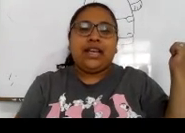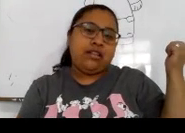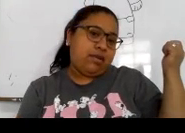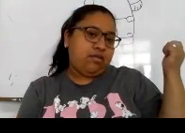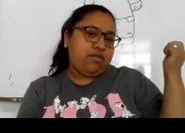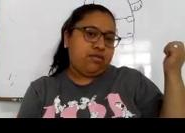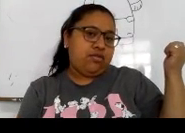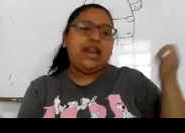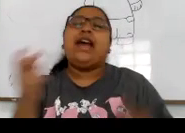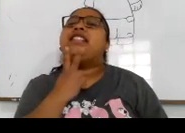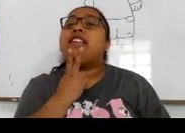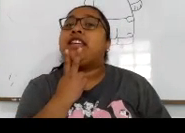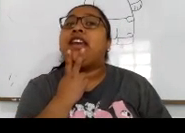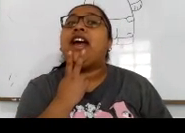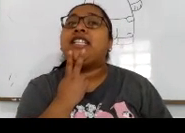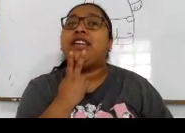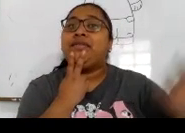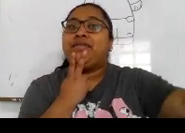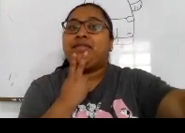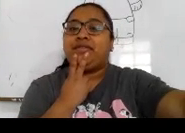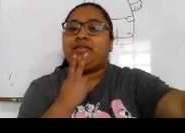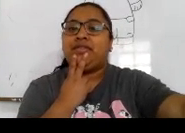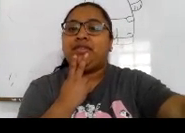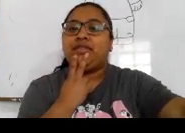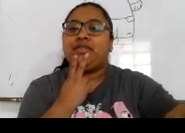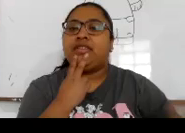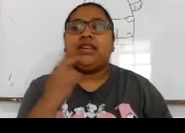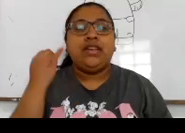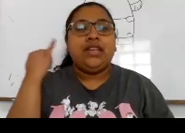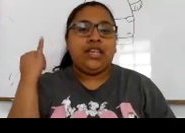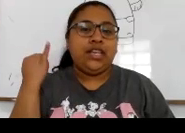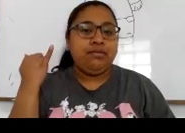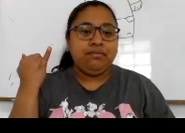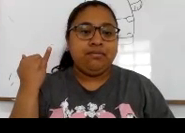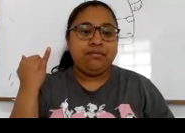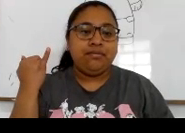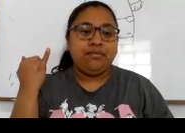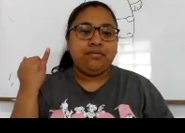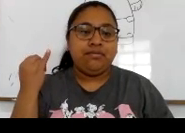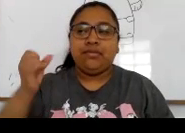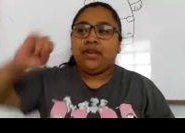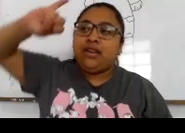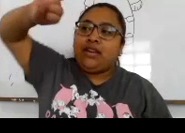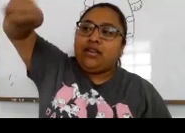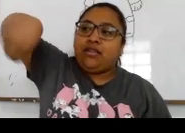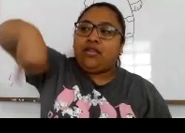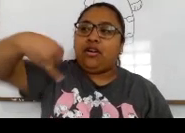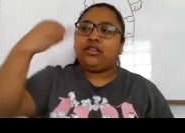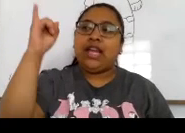A que no me acuerdo, la H es aquí, H. H. que. I. I.